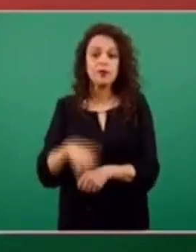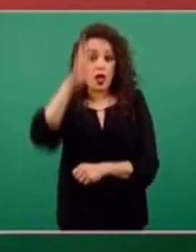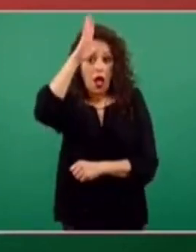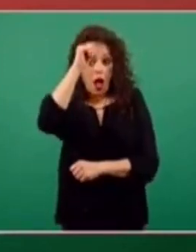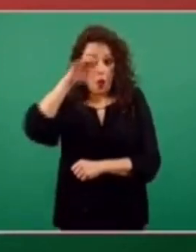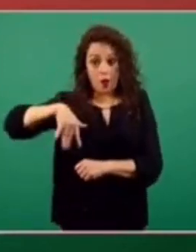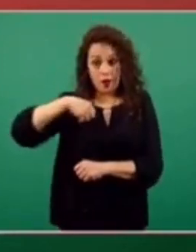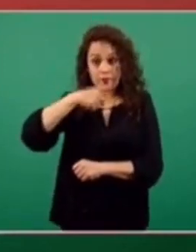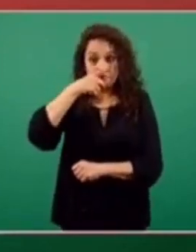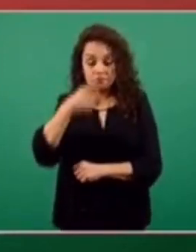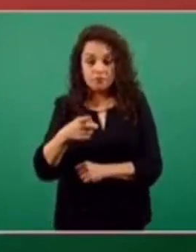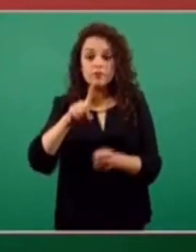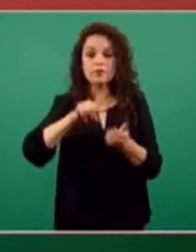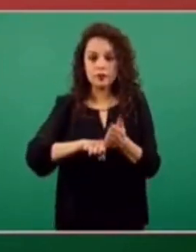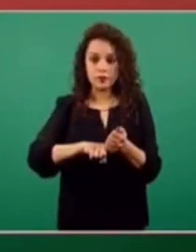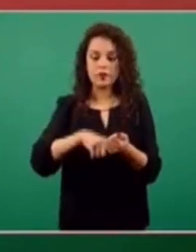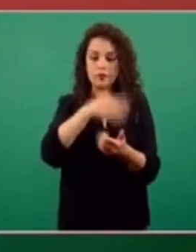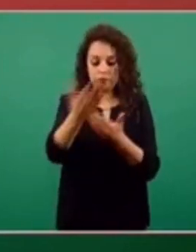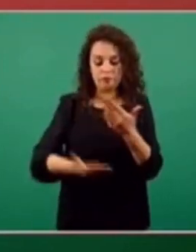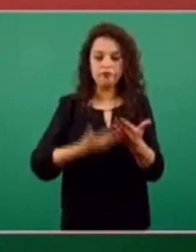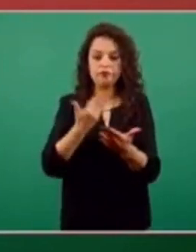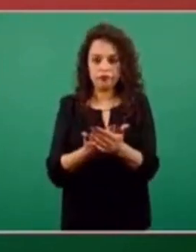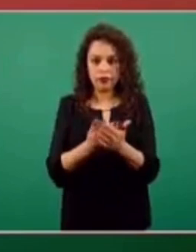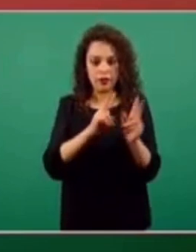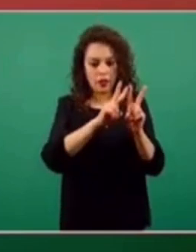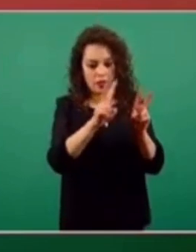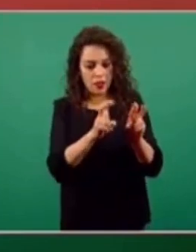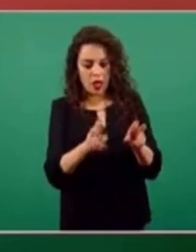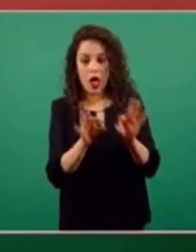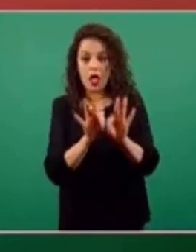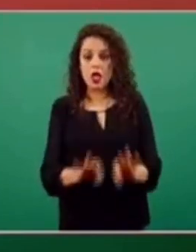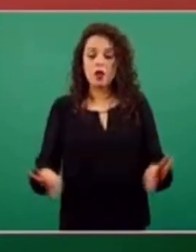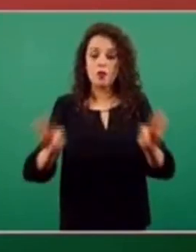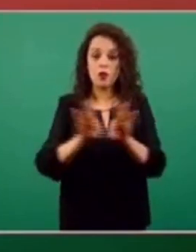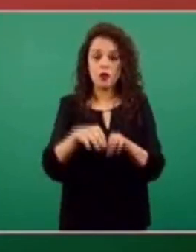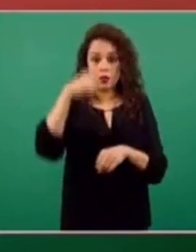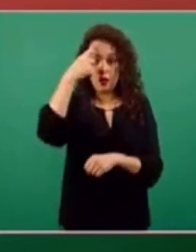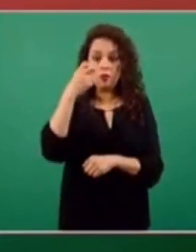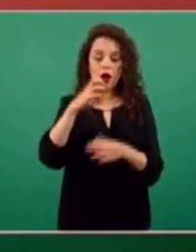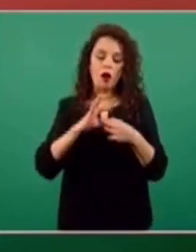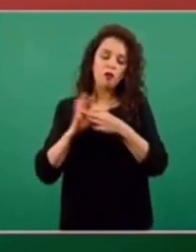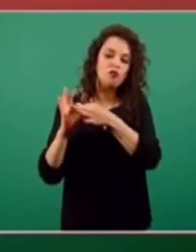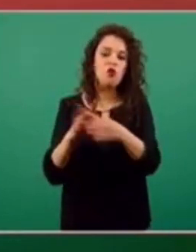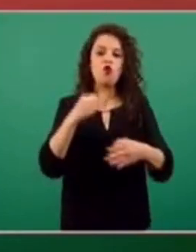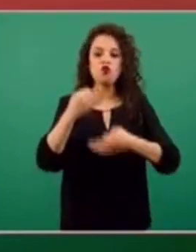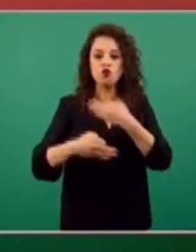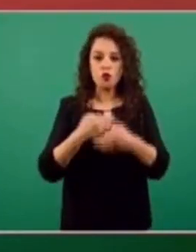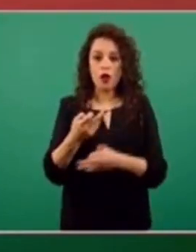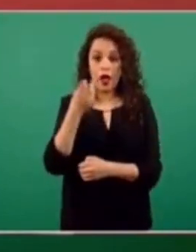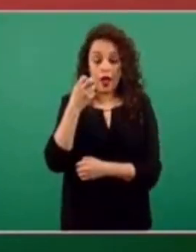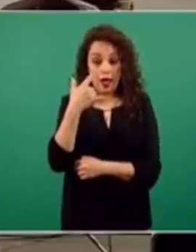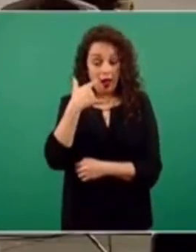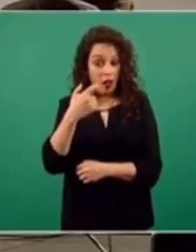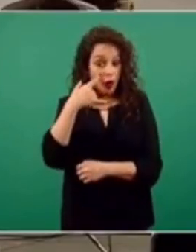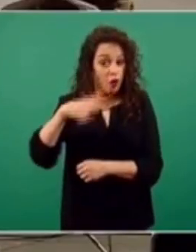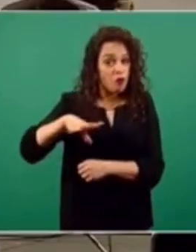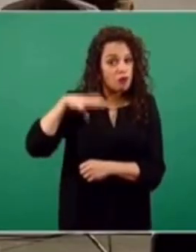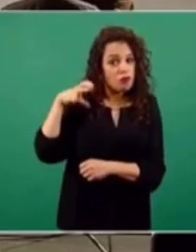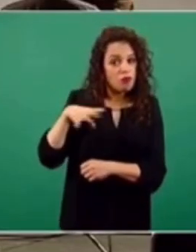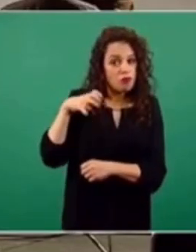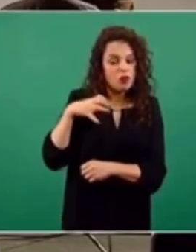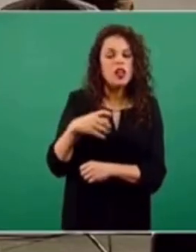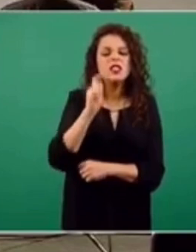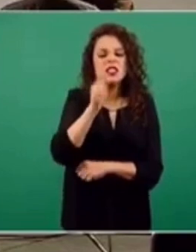los elementos clave para lograr este esfuerzo coordinado y que este esfuerzo sea que las